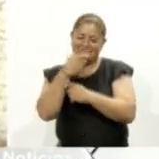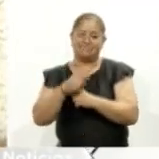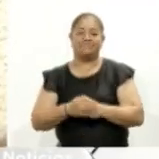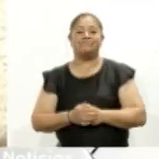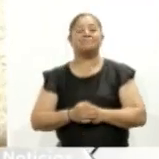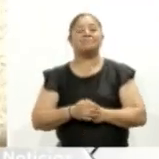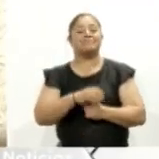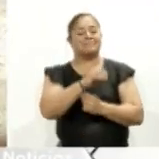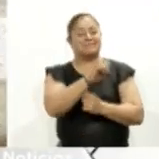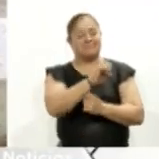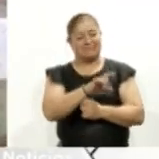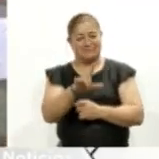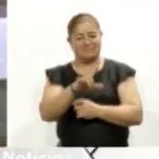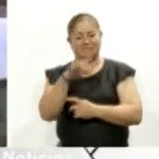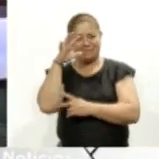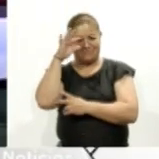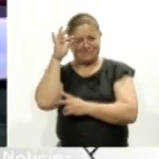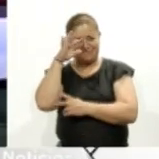Edith Lopes